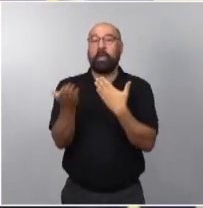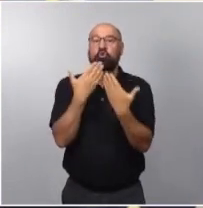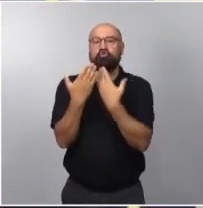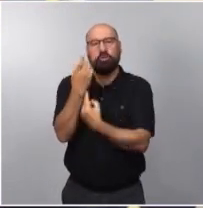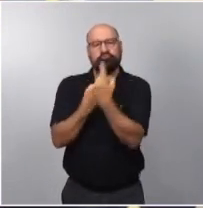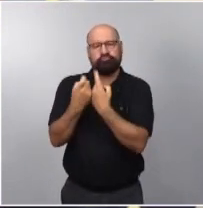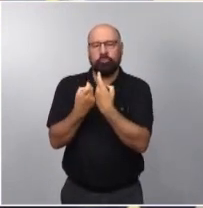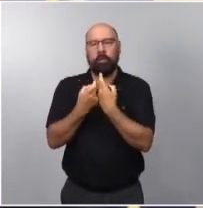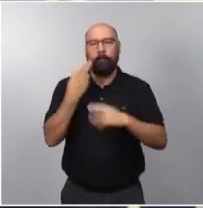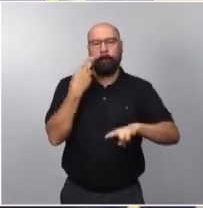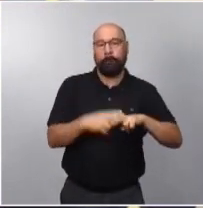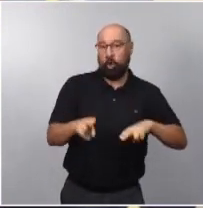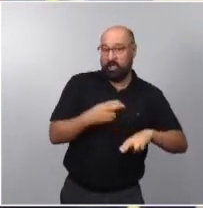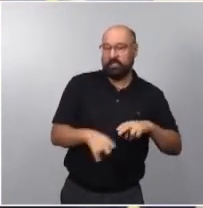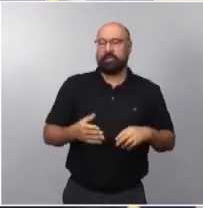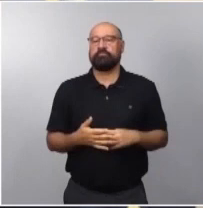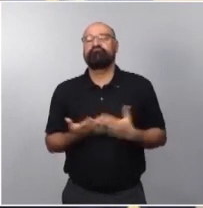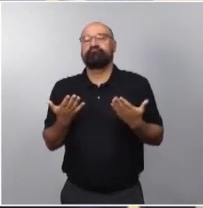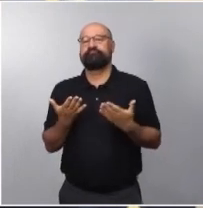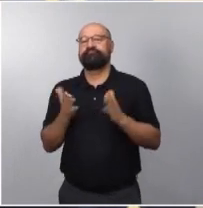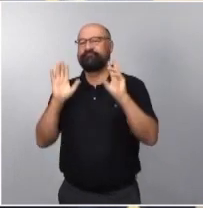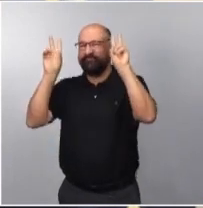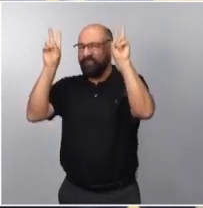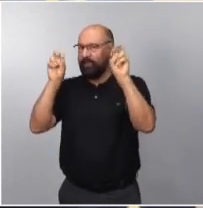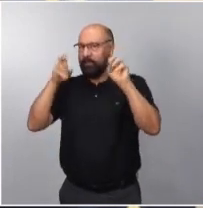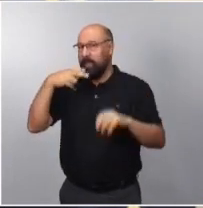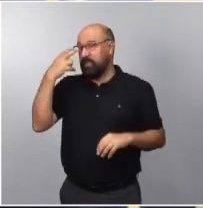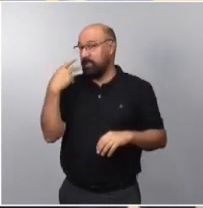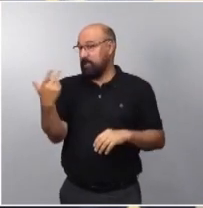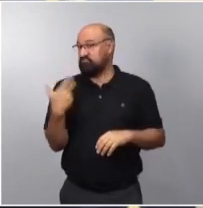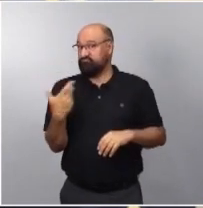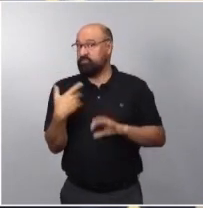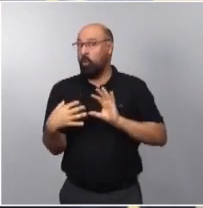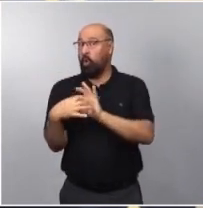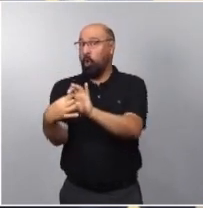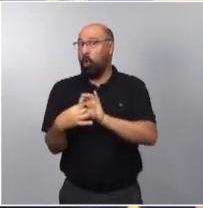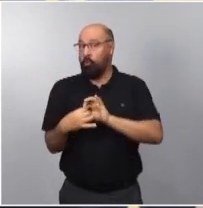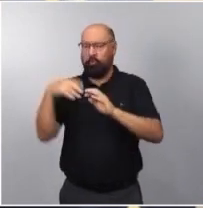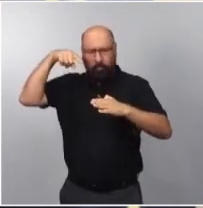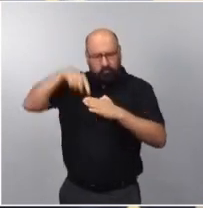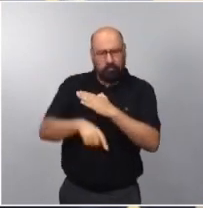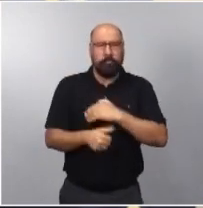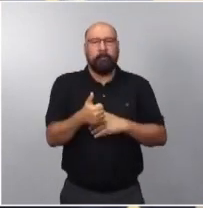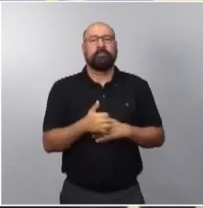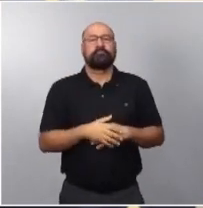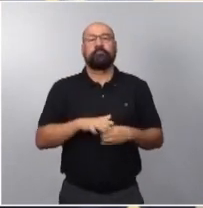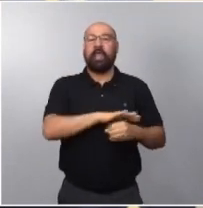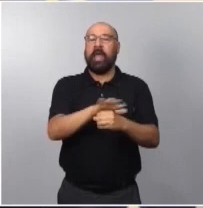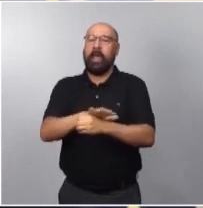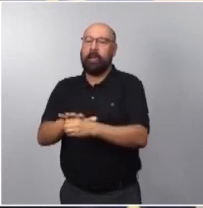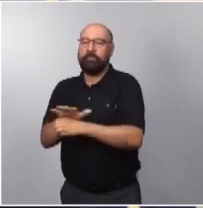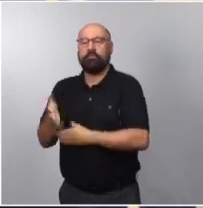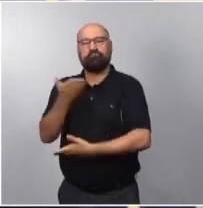así lo que podremos hacer es profundizar asuntos de interés común. También hemos firmado acuerdos en otros ámbitos, como es la